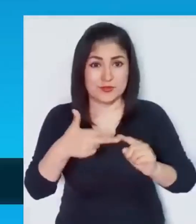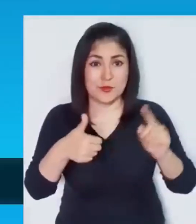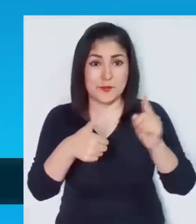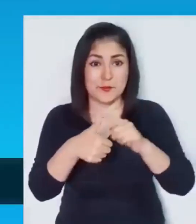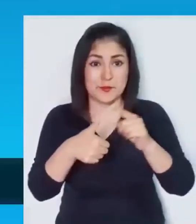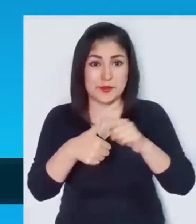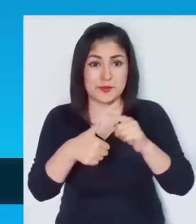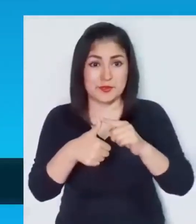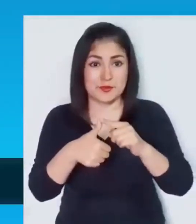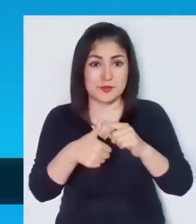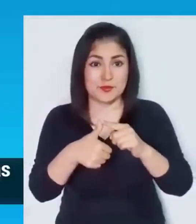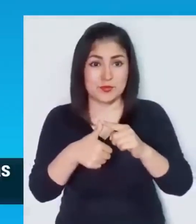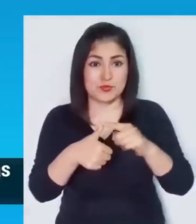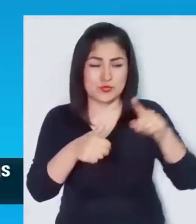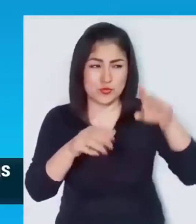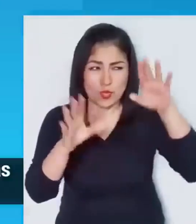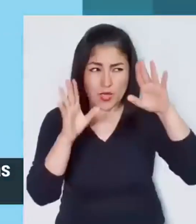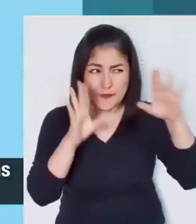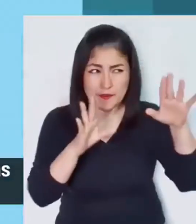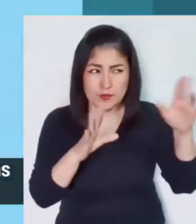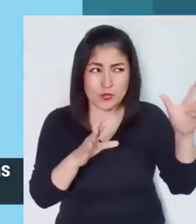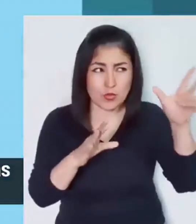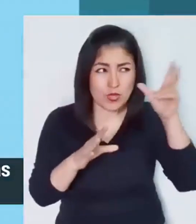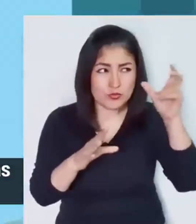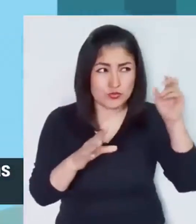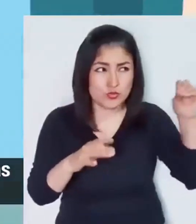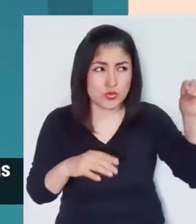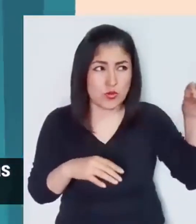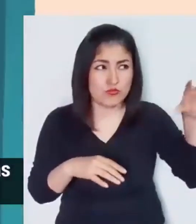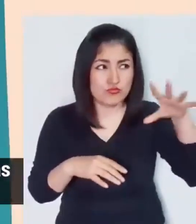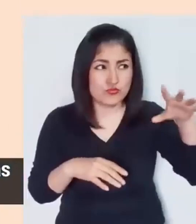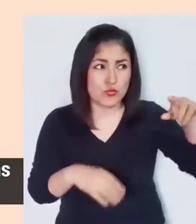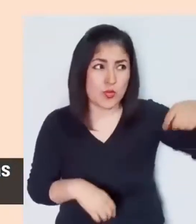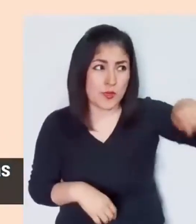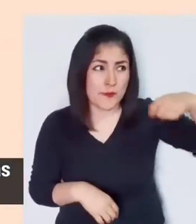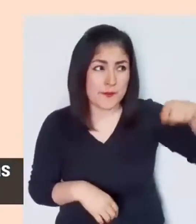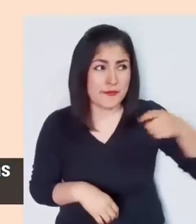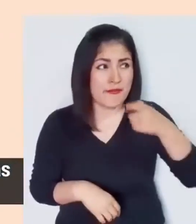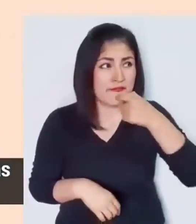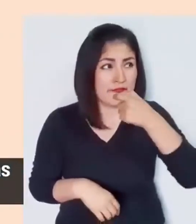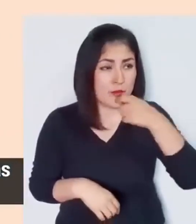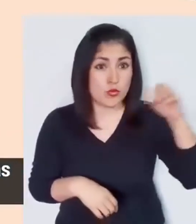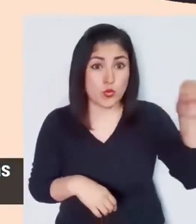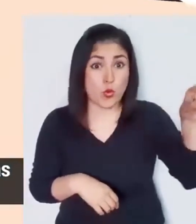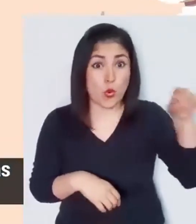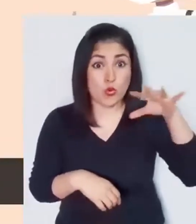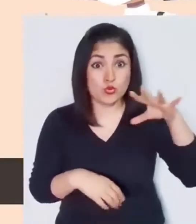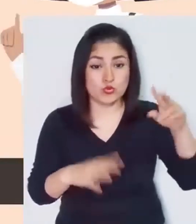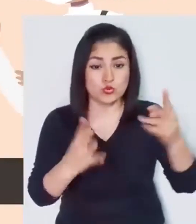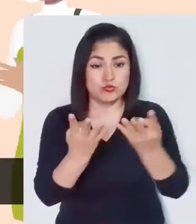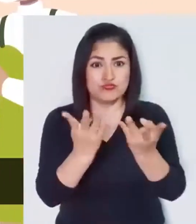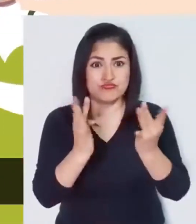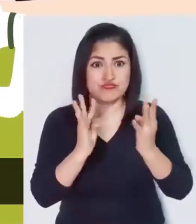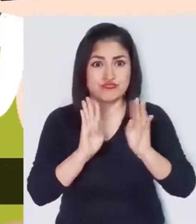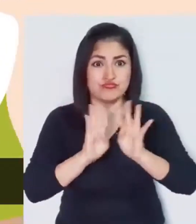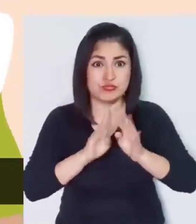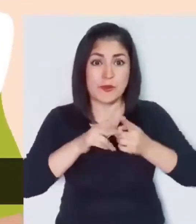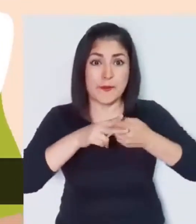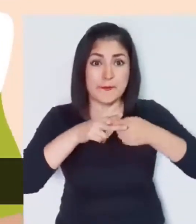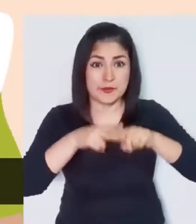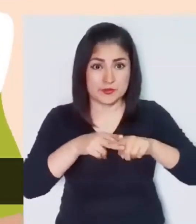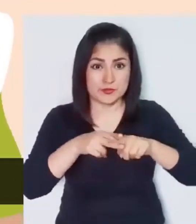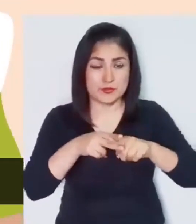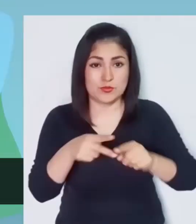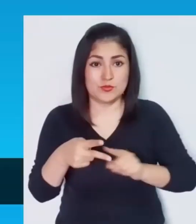Momento 1. Mantente atento al sonido de bocinas, campanas o silbatos que avisan del inicio